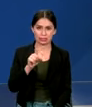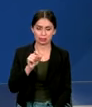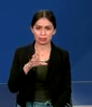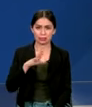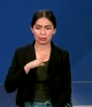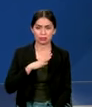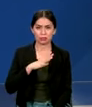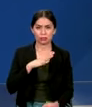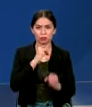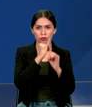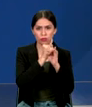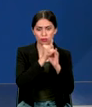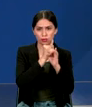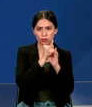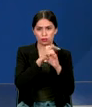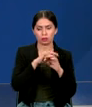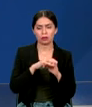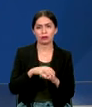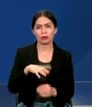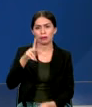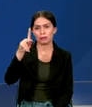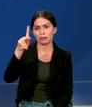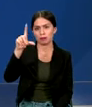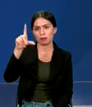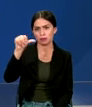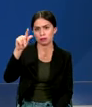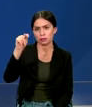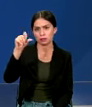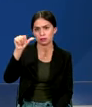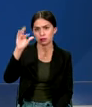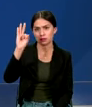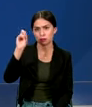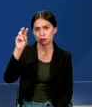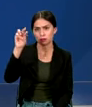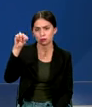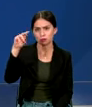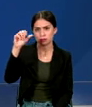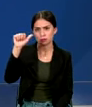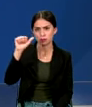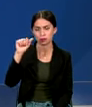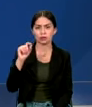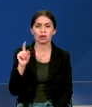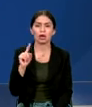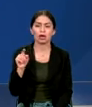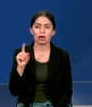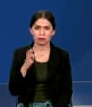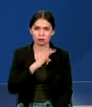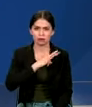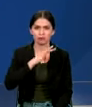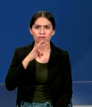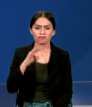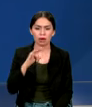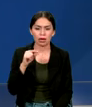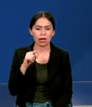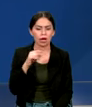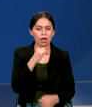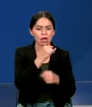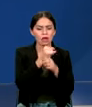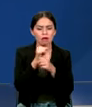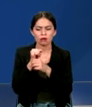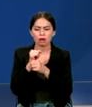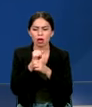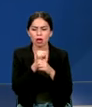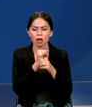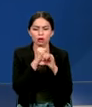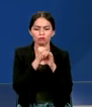Técnica, la cual es una herramienta en donde las empresas socias de organismos empresariales pueden encontrar información de estudiantes y egresados. El portal